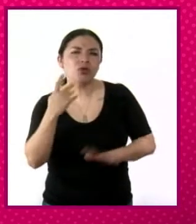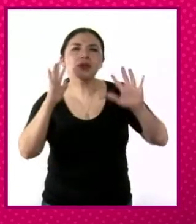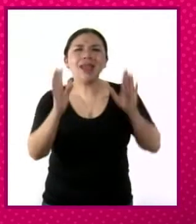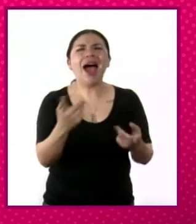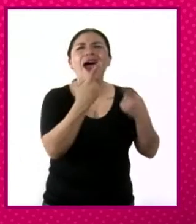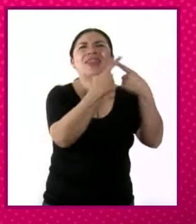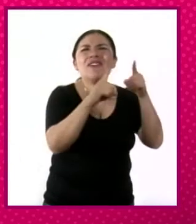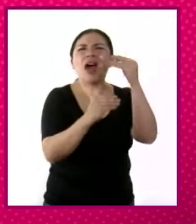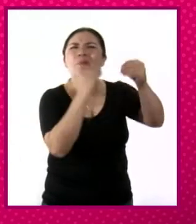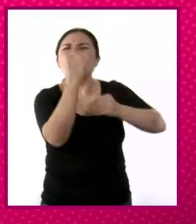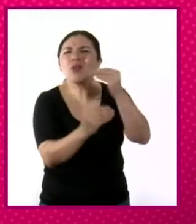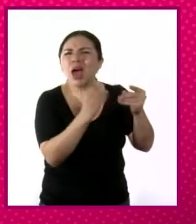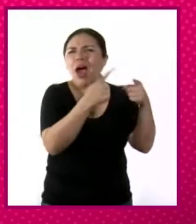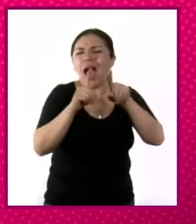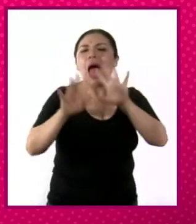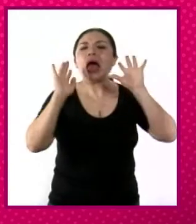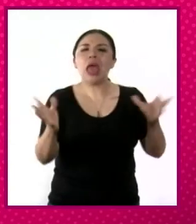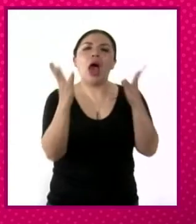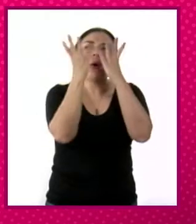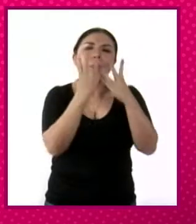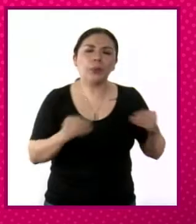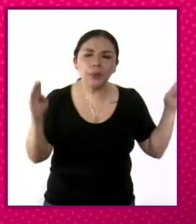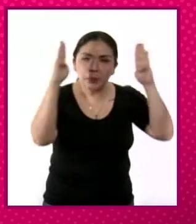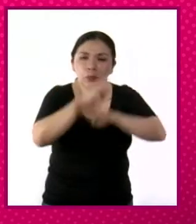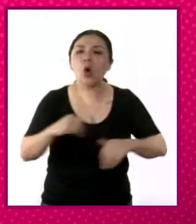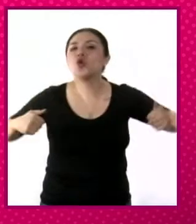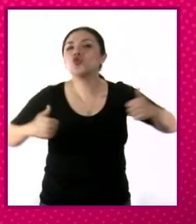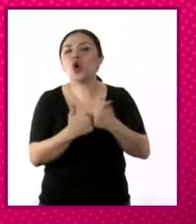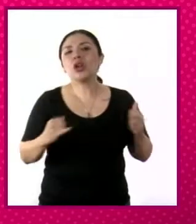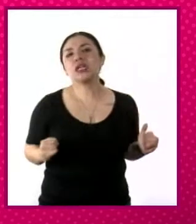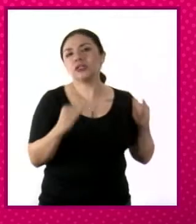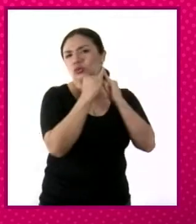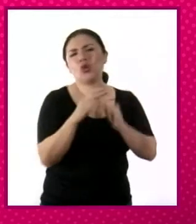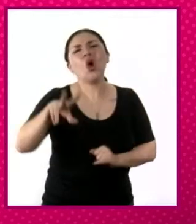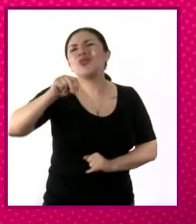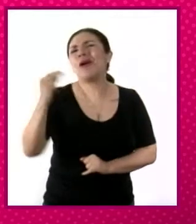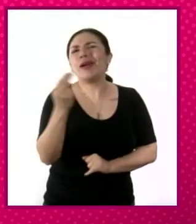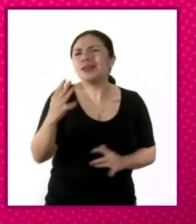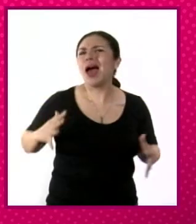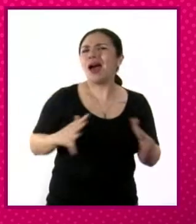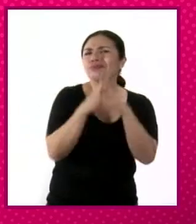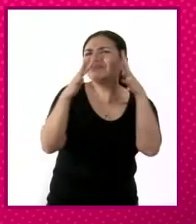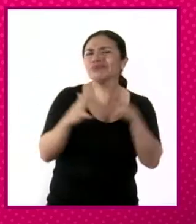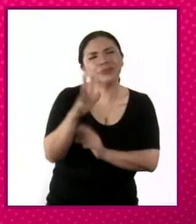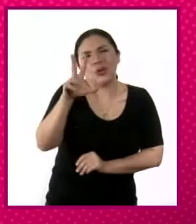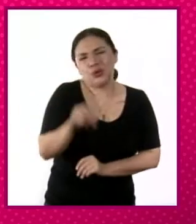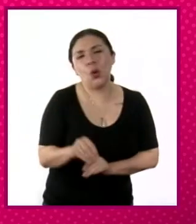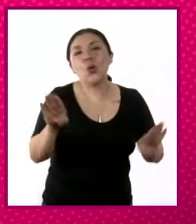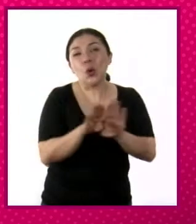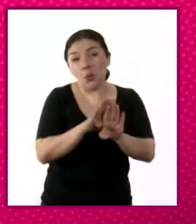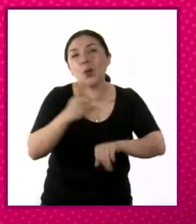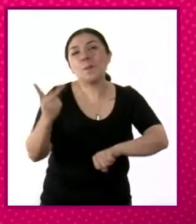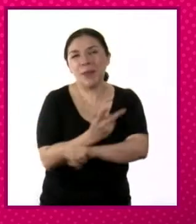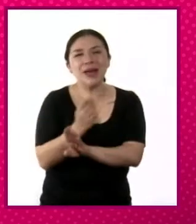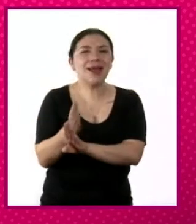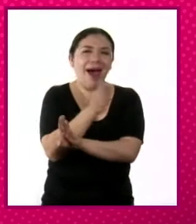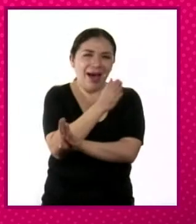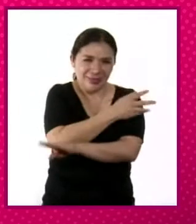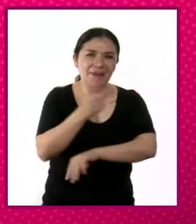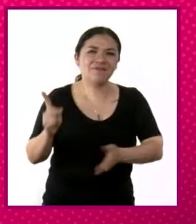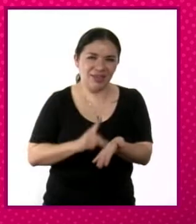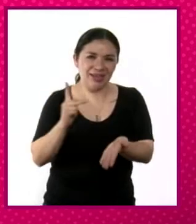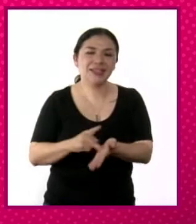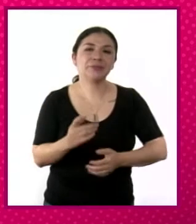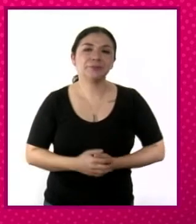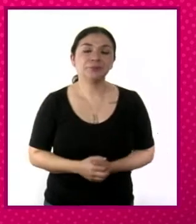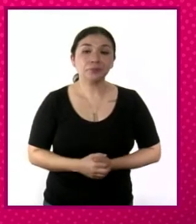sus diferencias por la vía institucional y no por la vía de las armas, como ocurrió en estos levantamientos de los que